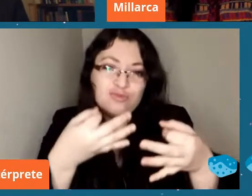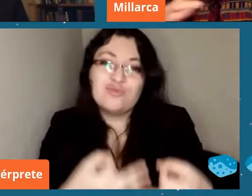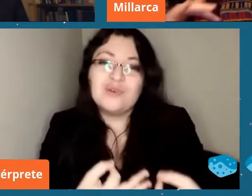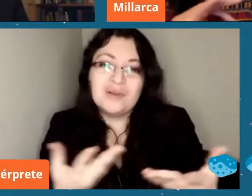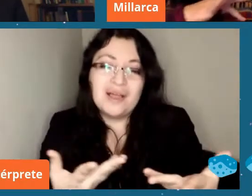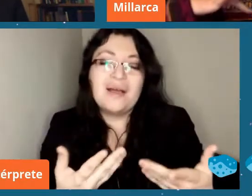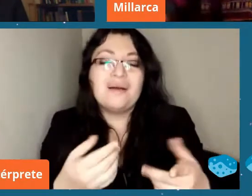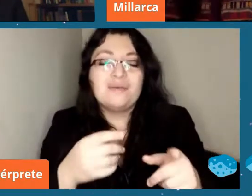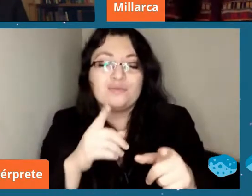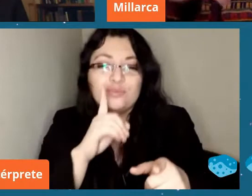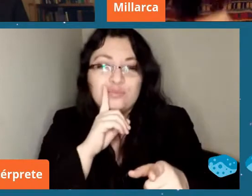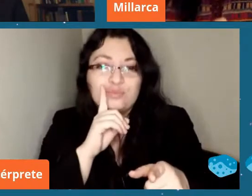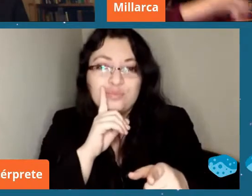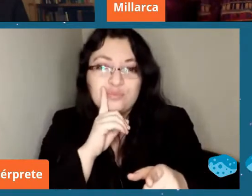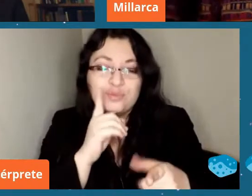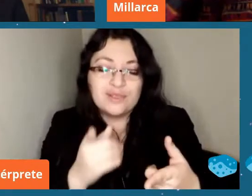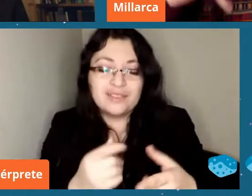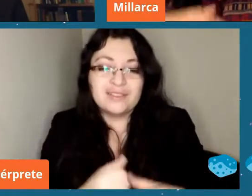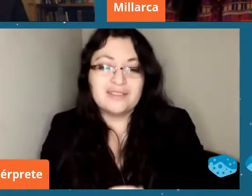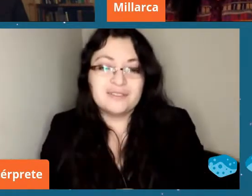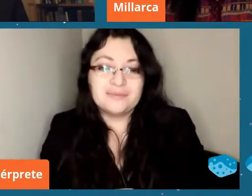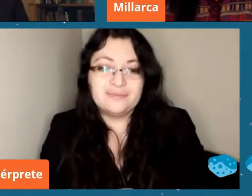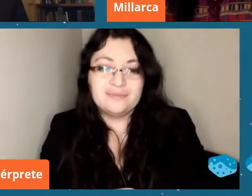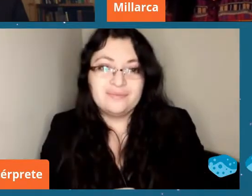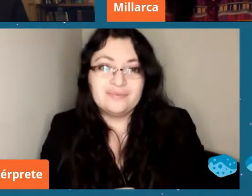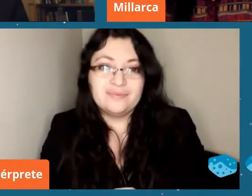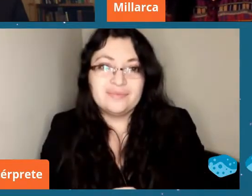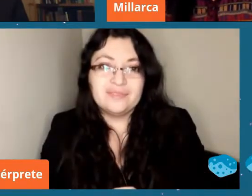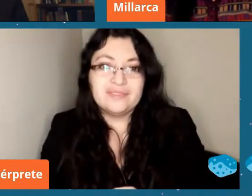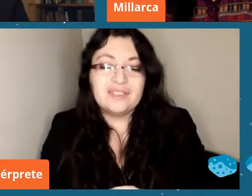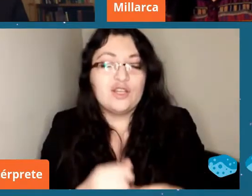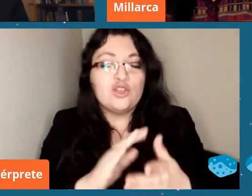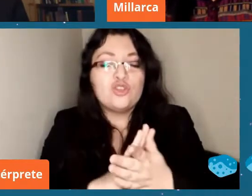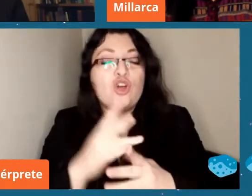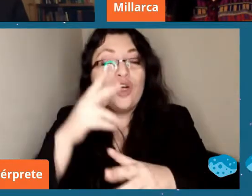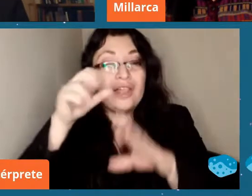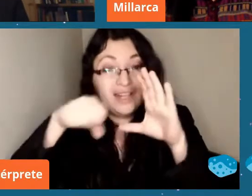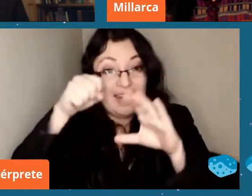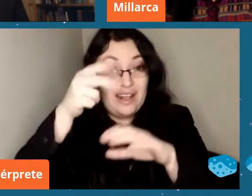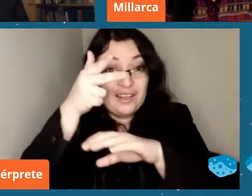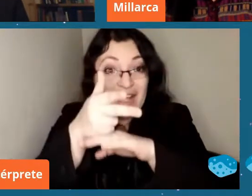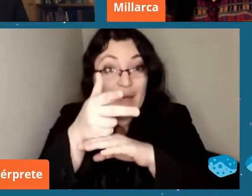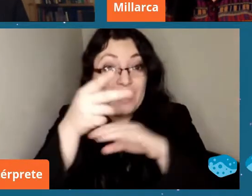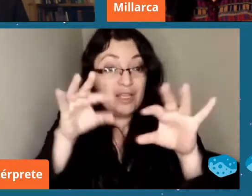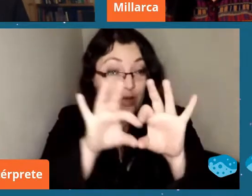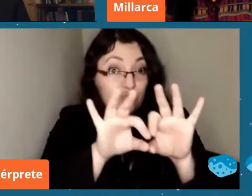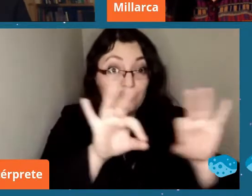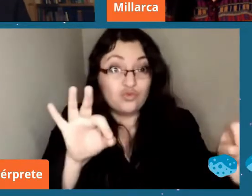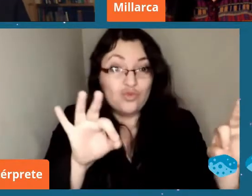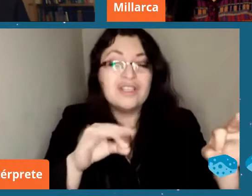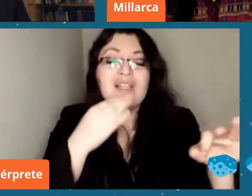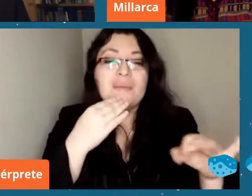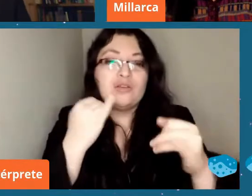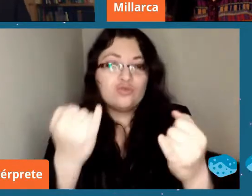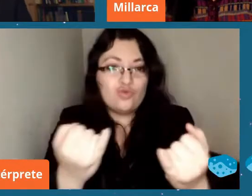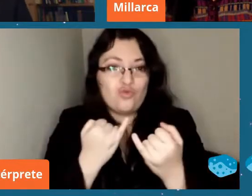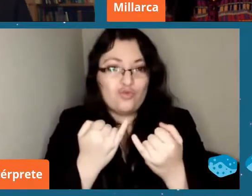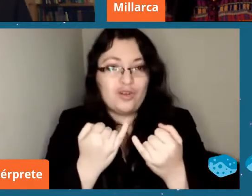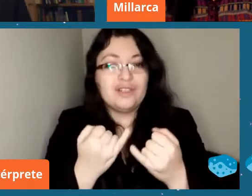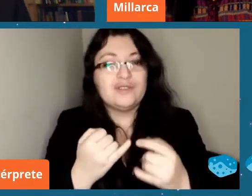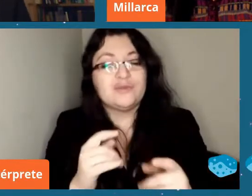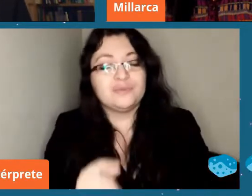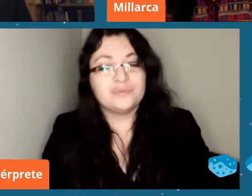tener como el cableado de las cámaras y empezar a tener los primeros datos buenísimo